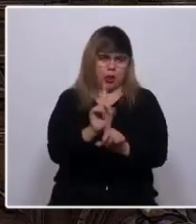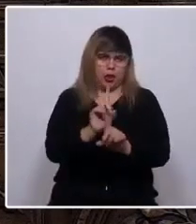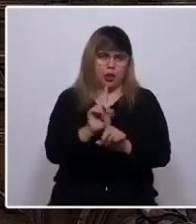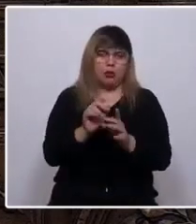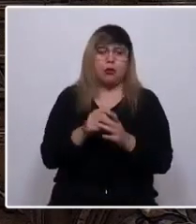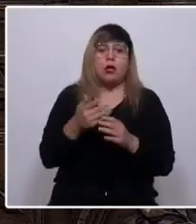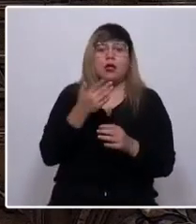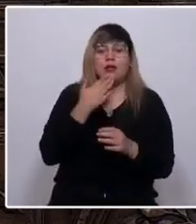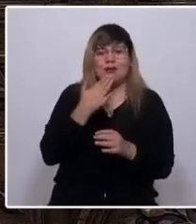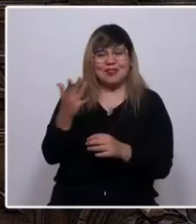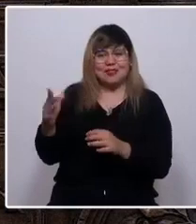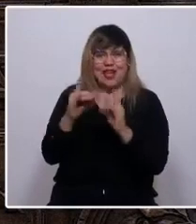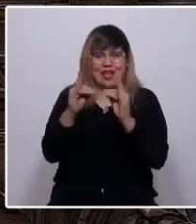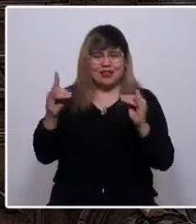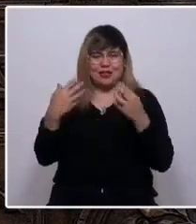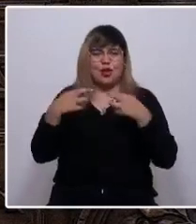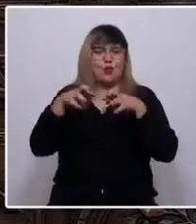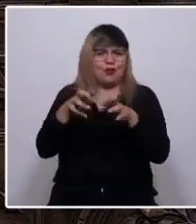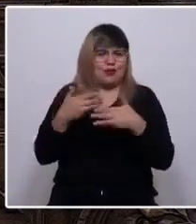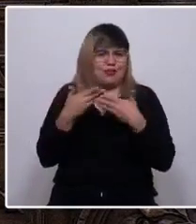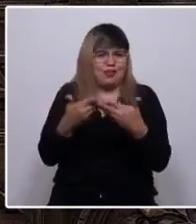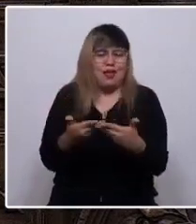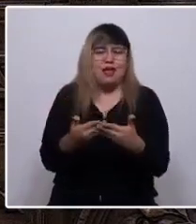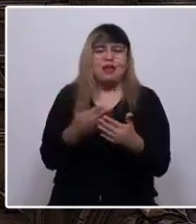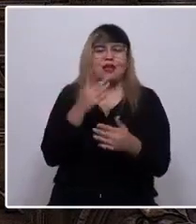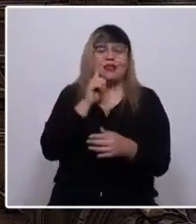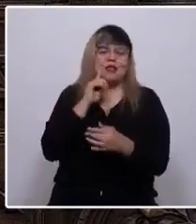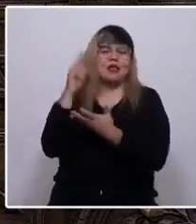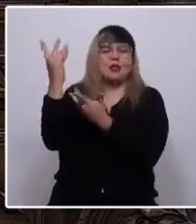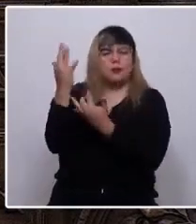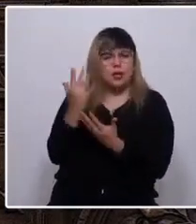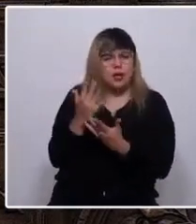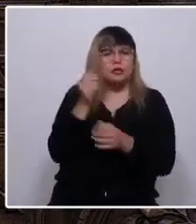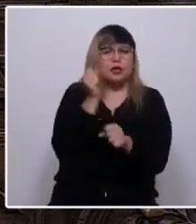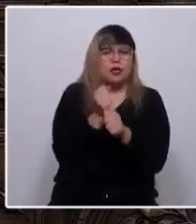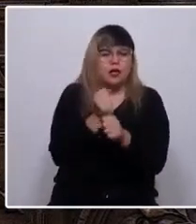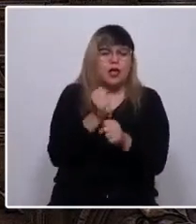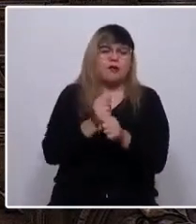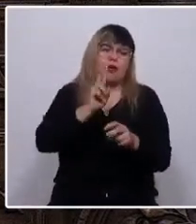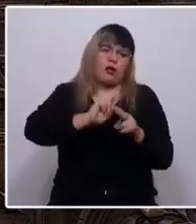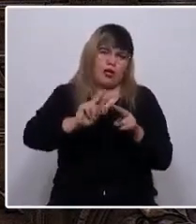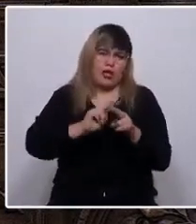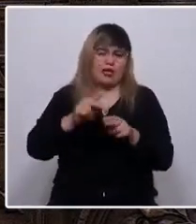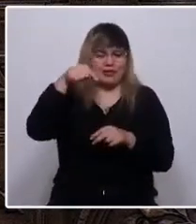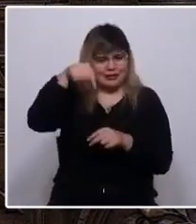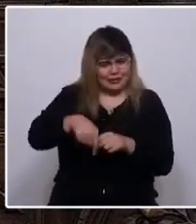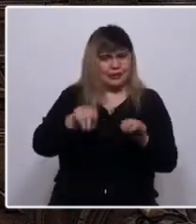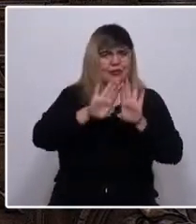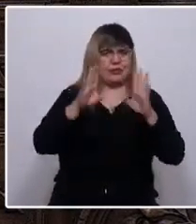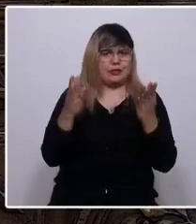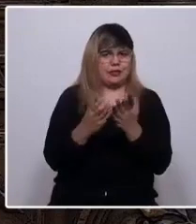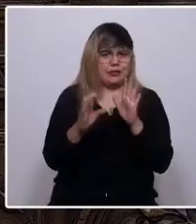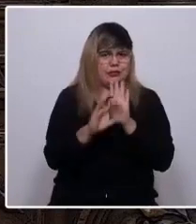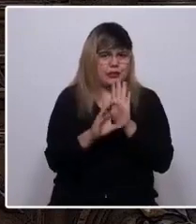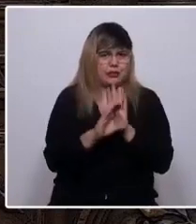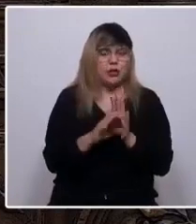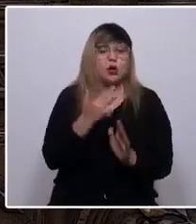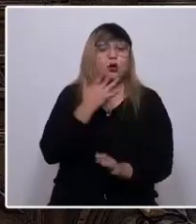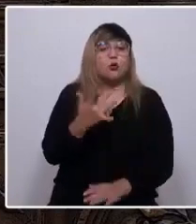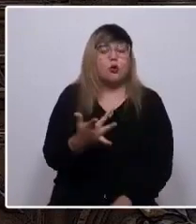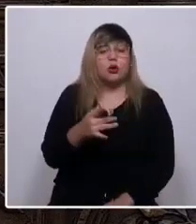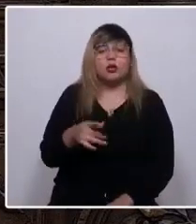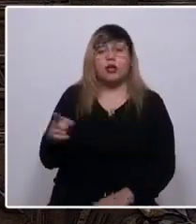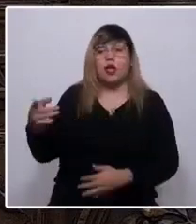oportunidades. Y hoy también tiene esperanzas en el trabajo que realizará esta convención. Porque si de